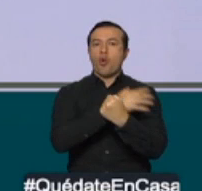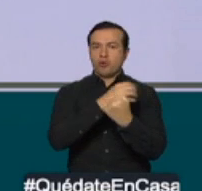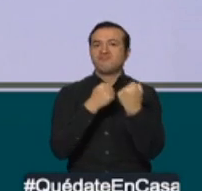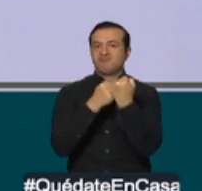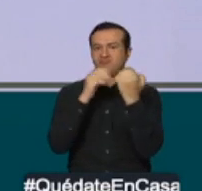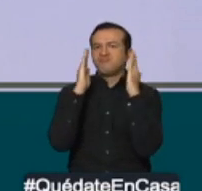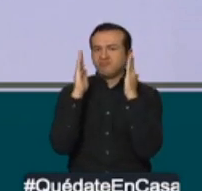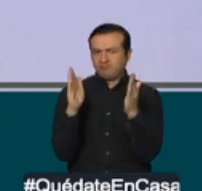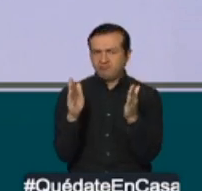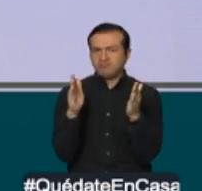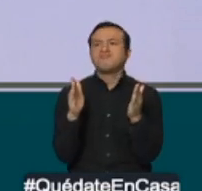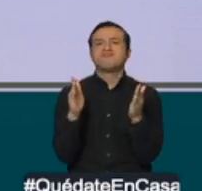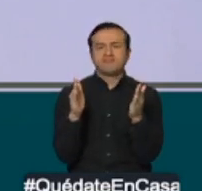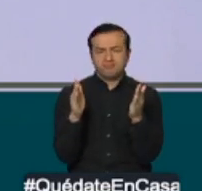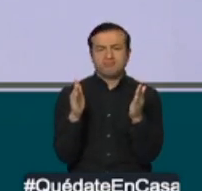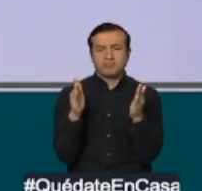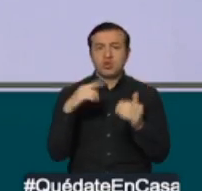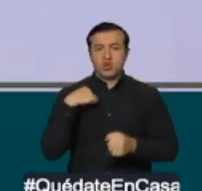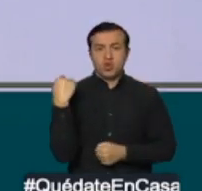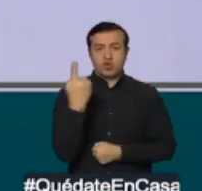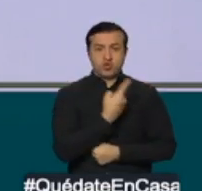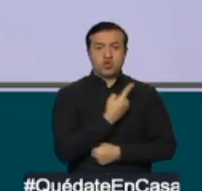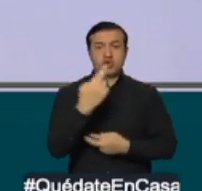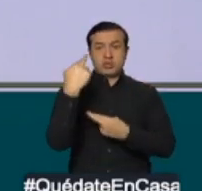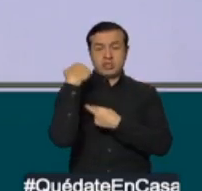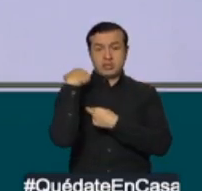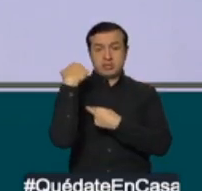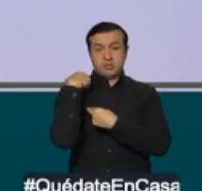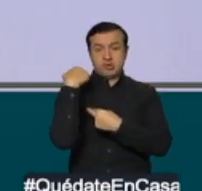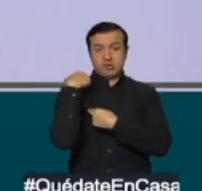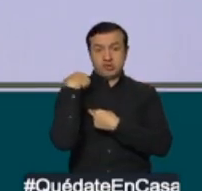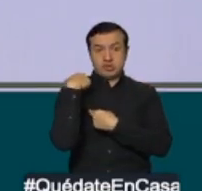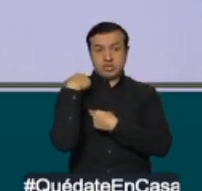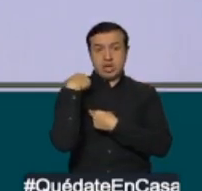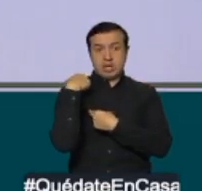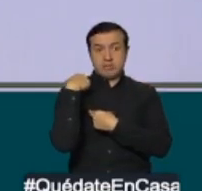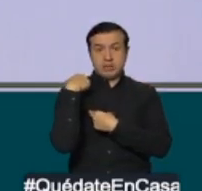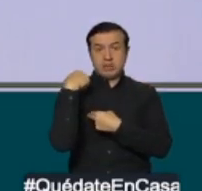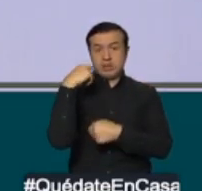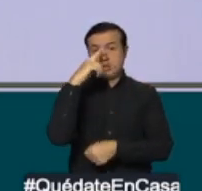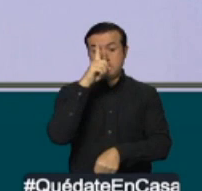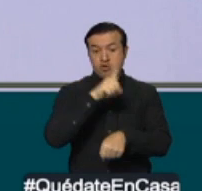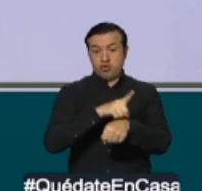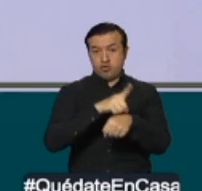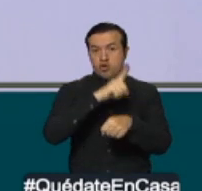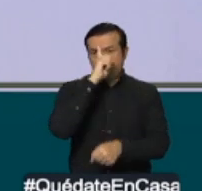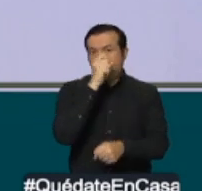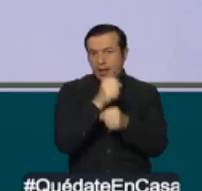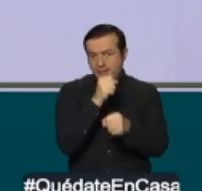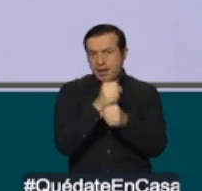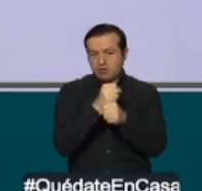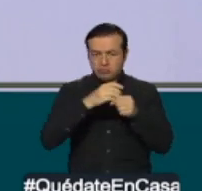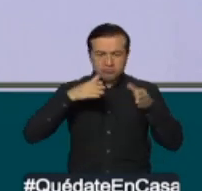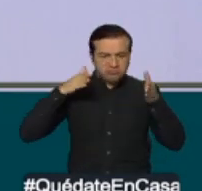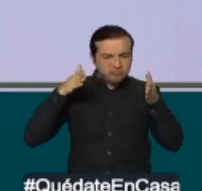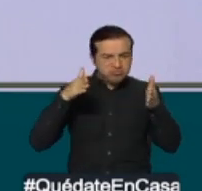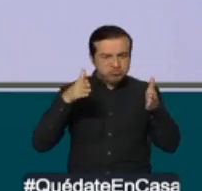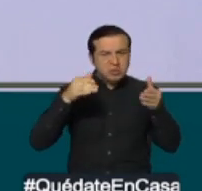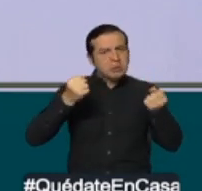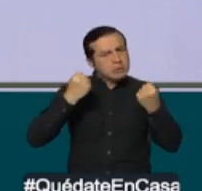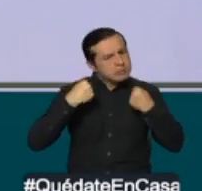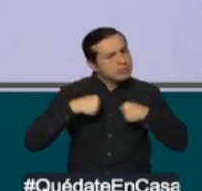que quienes hacemos salud pública en este país por más de 30 años hemos aspirado y es el sumar